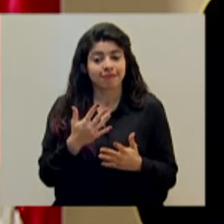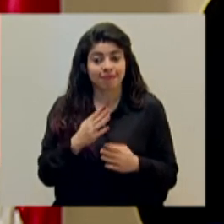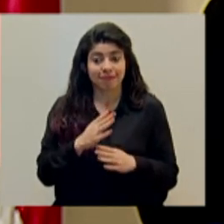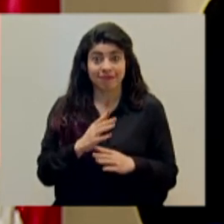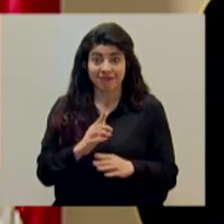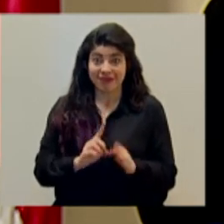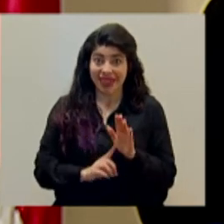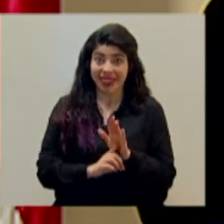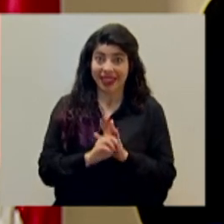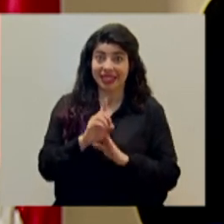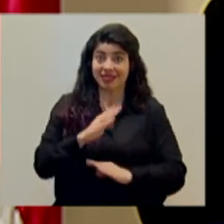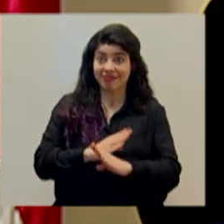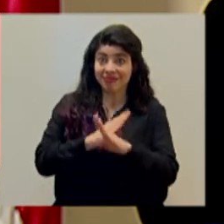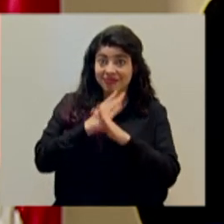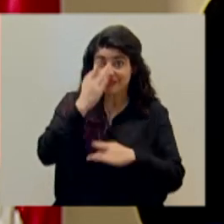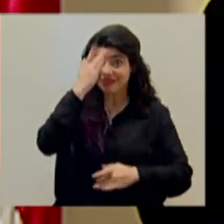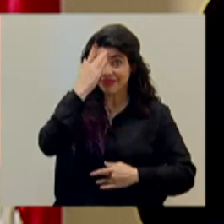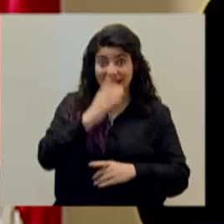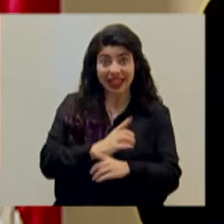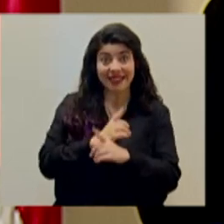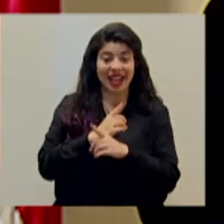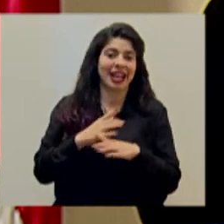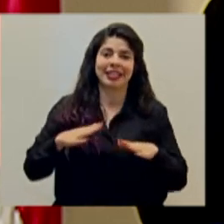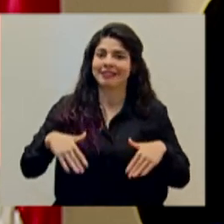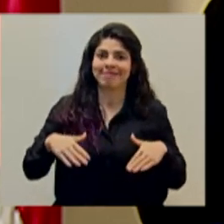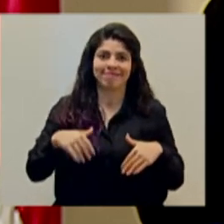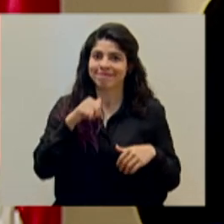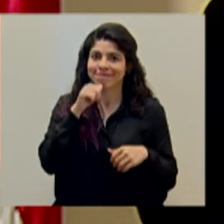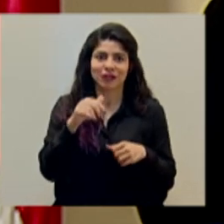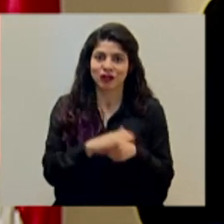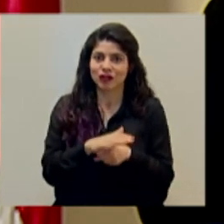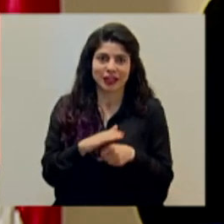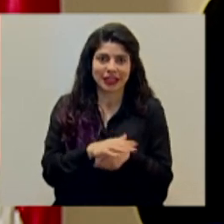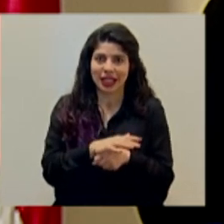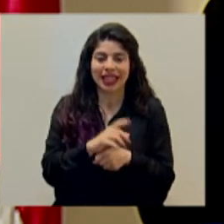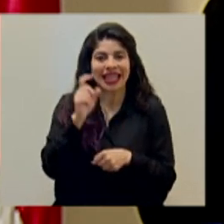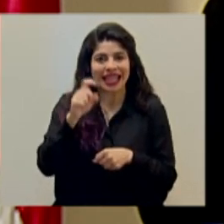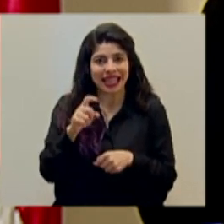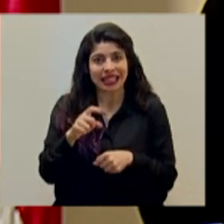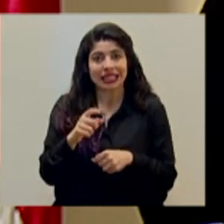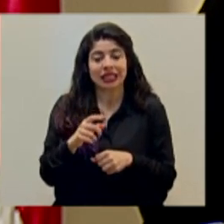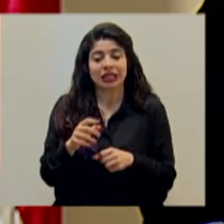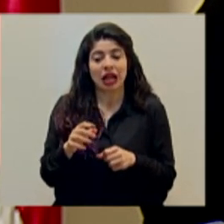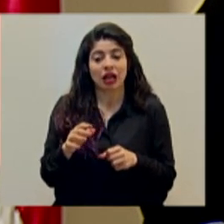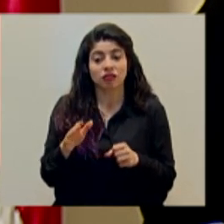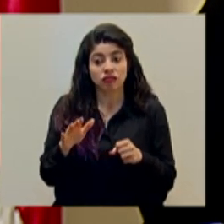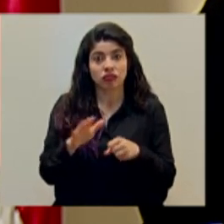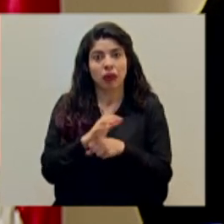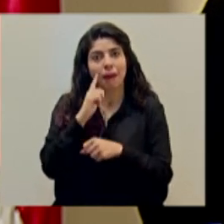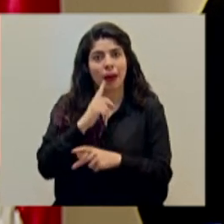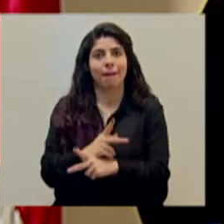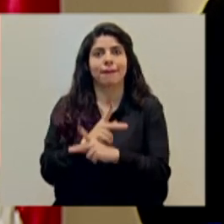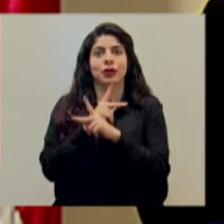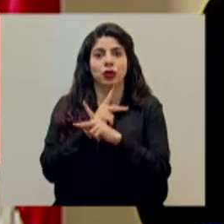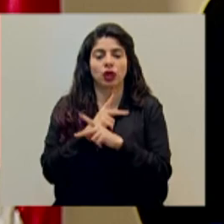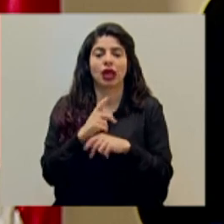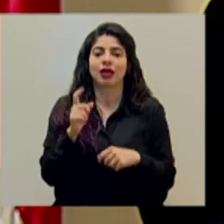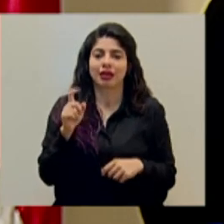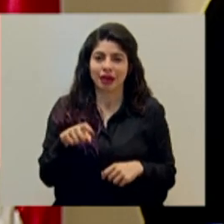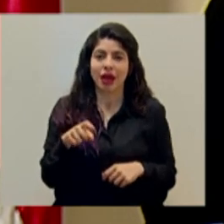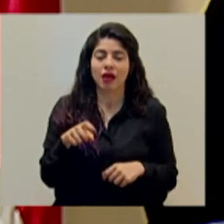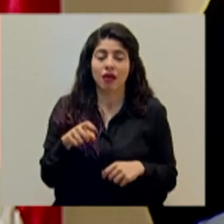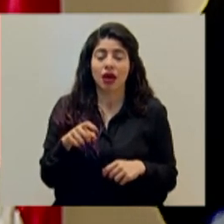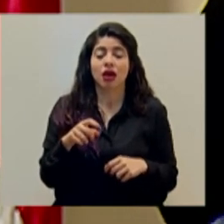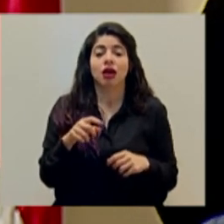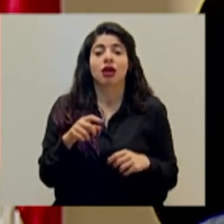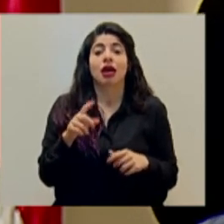desarrollo de los anticuerpos, las defensas en el cuerpo necesarios para proteger lo que se busca. Entonces, en